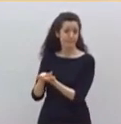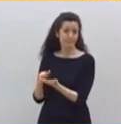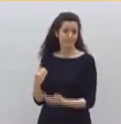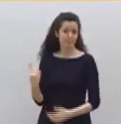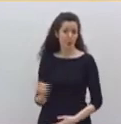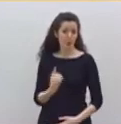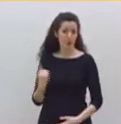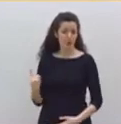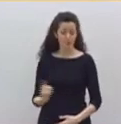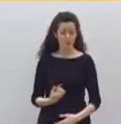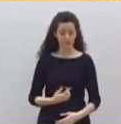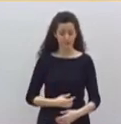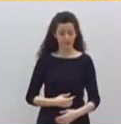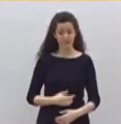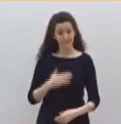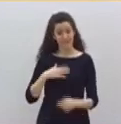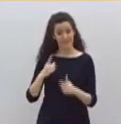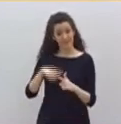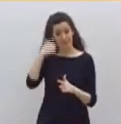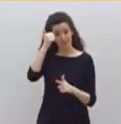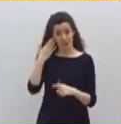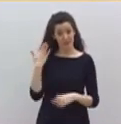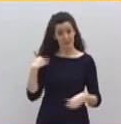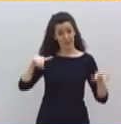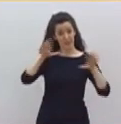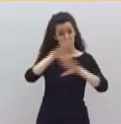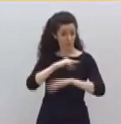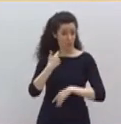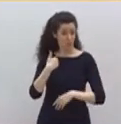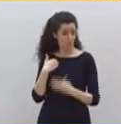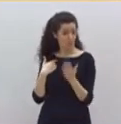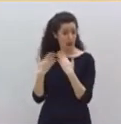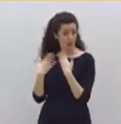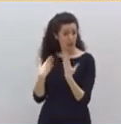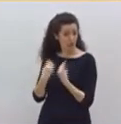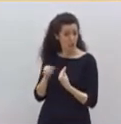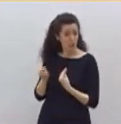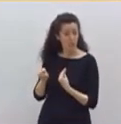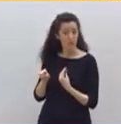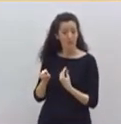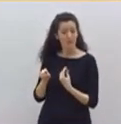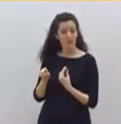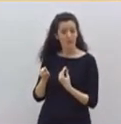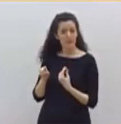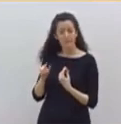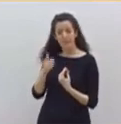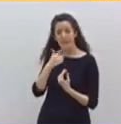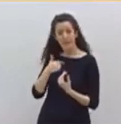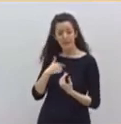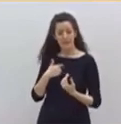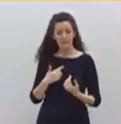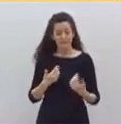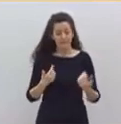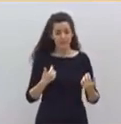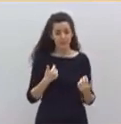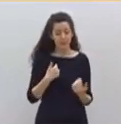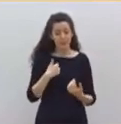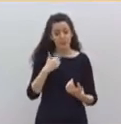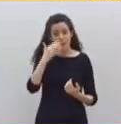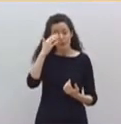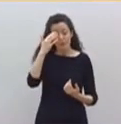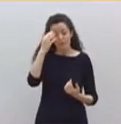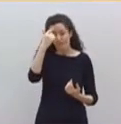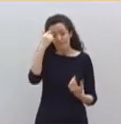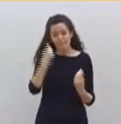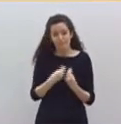nunca hubiera pensado que no pudierais estar con nosotros, que lo hiciéramos así. Pero